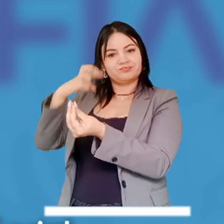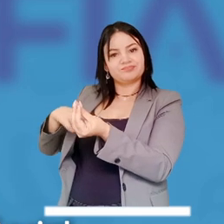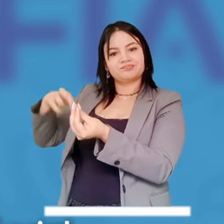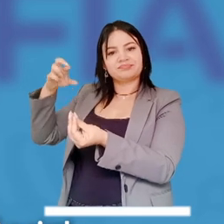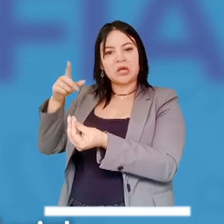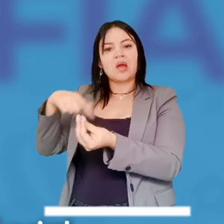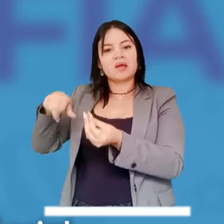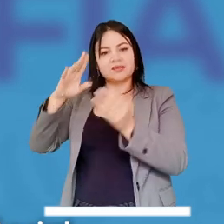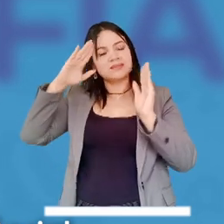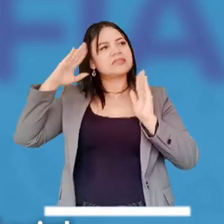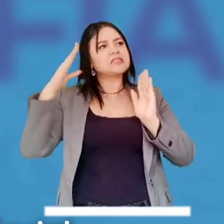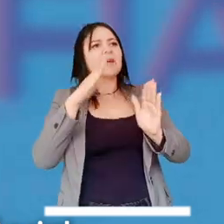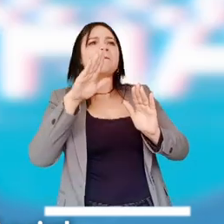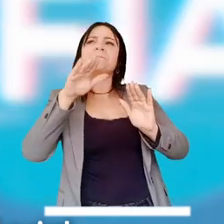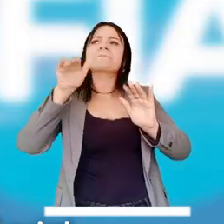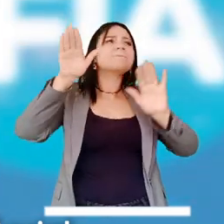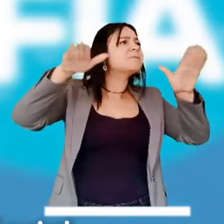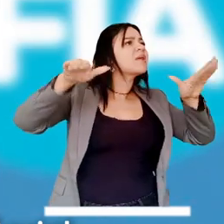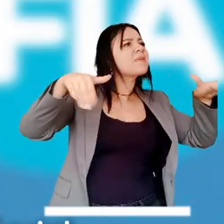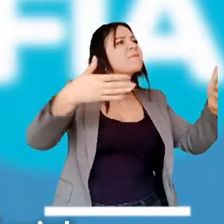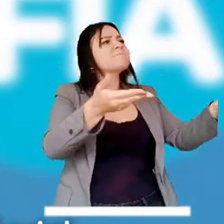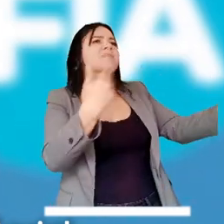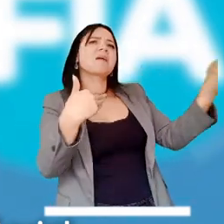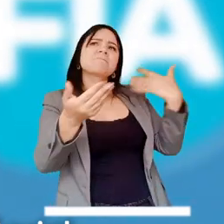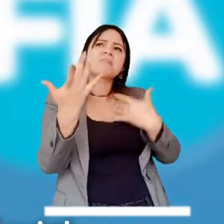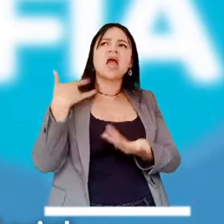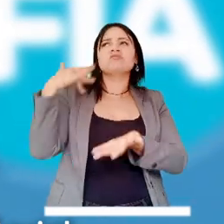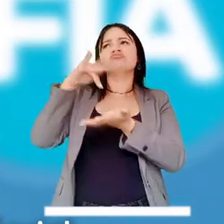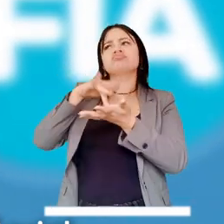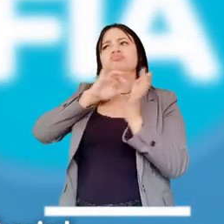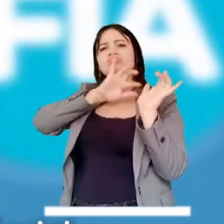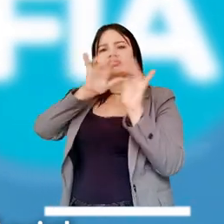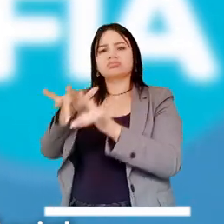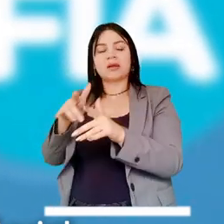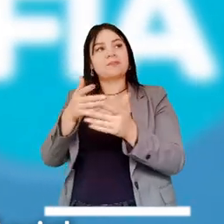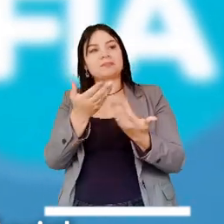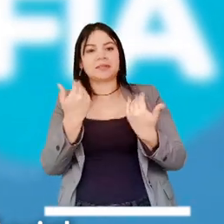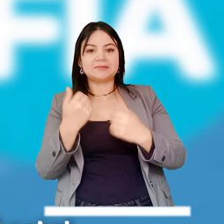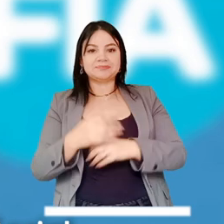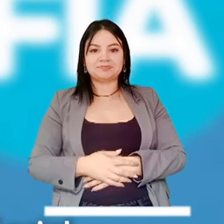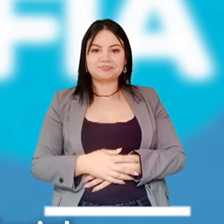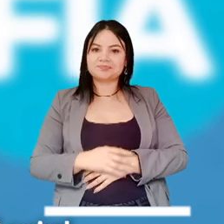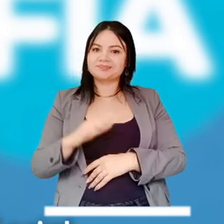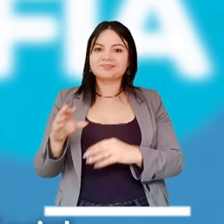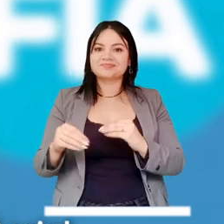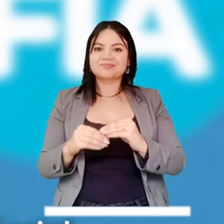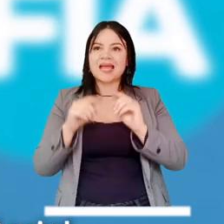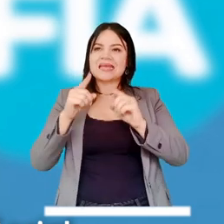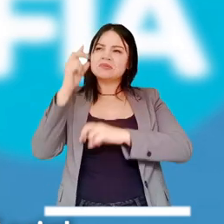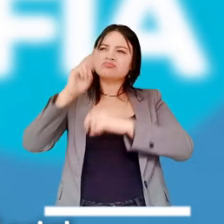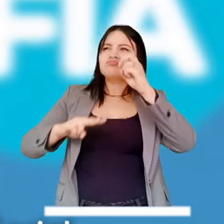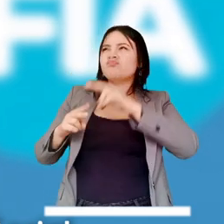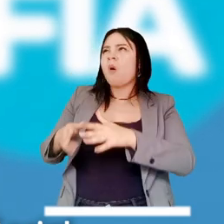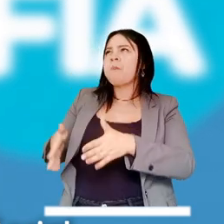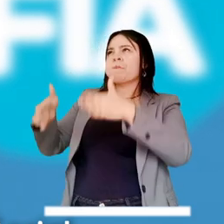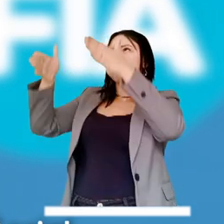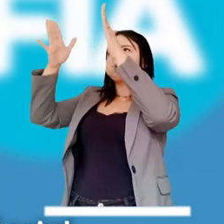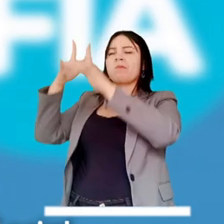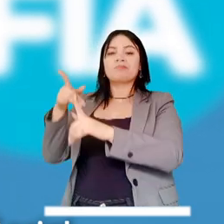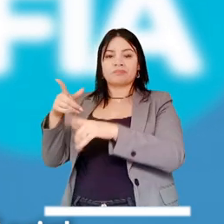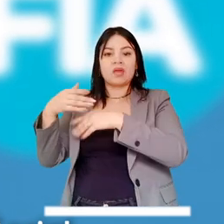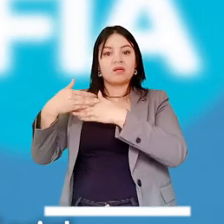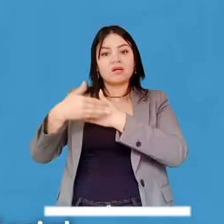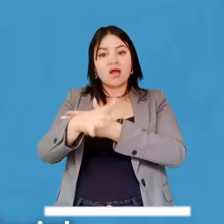constantemente camina a las calles orientando e invitando a participar de estos programas. Pero más aún, hay una infraestructura